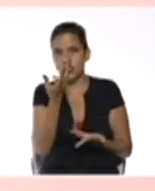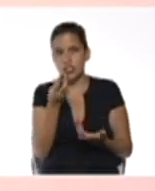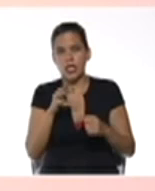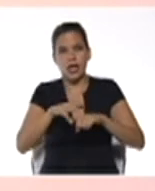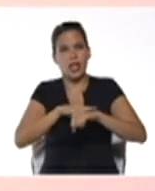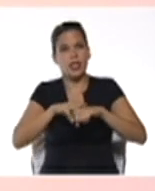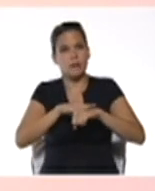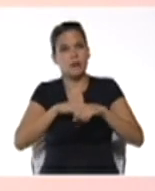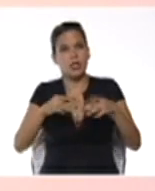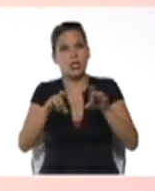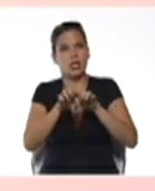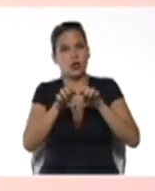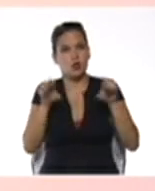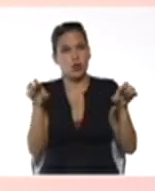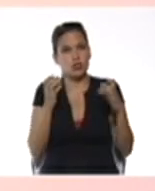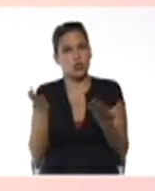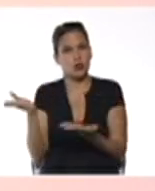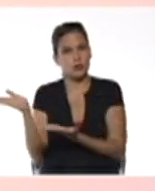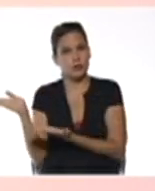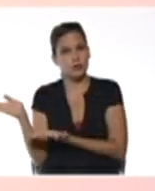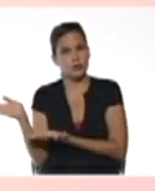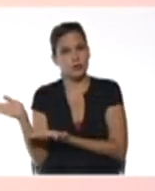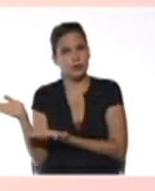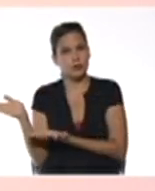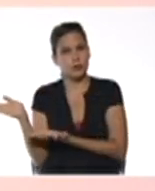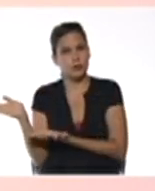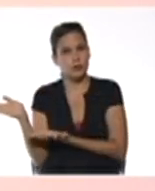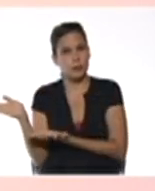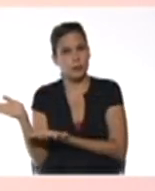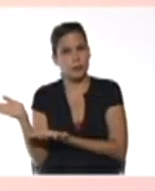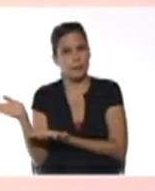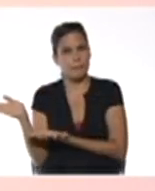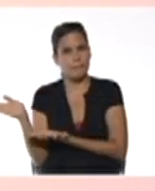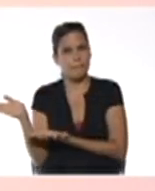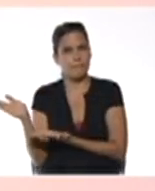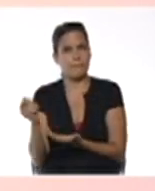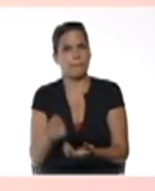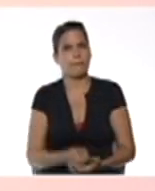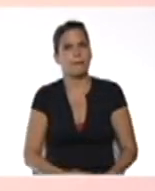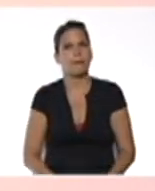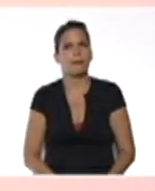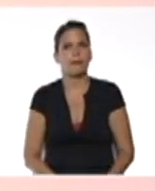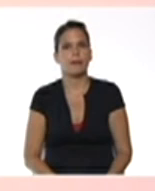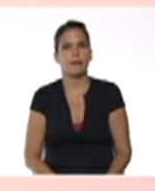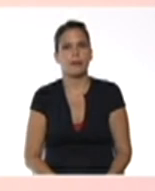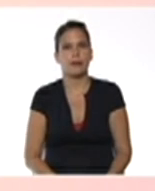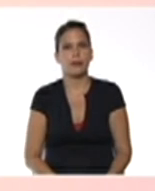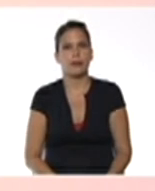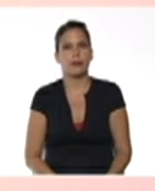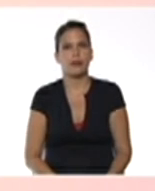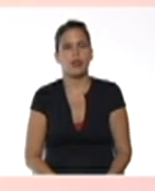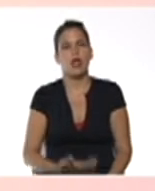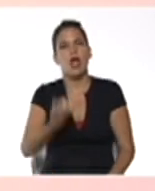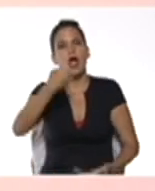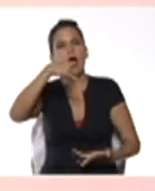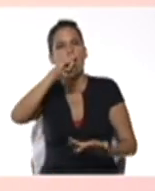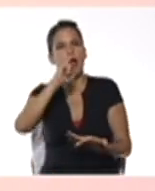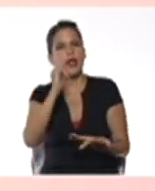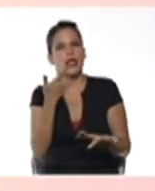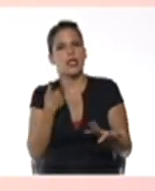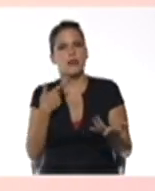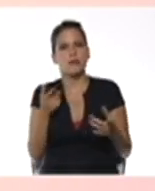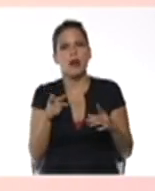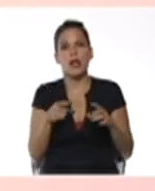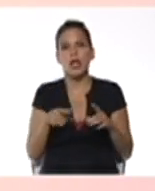web del Ministerio del Poder Popular para la Educación con el enlace me.gov.be allí van